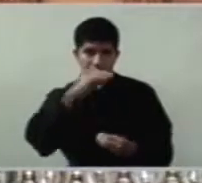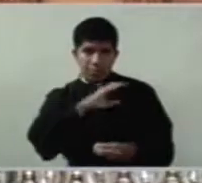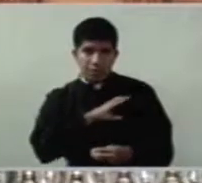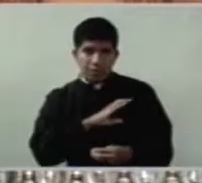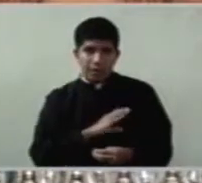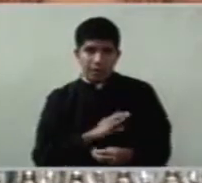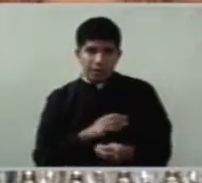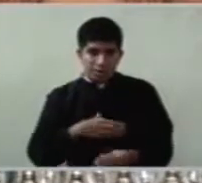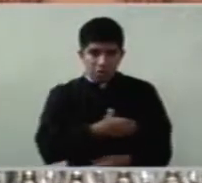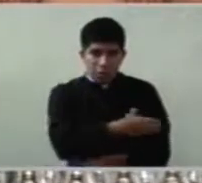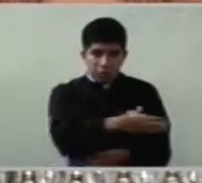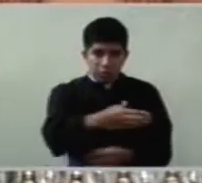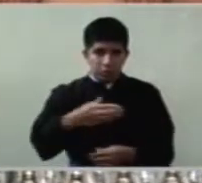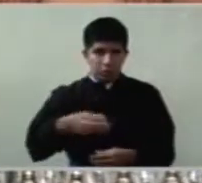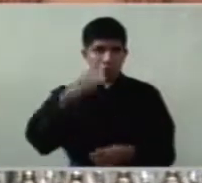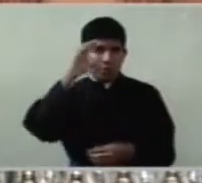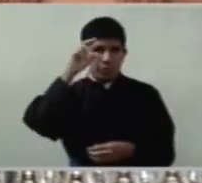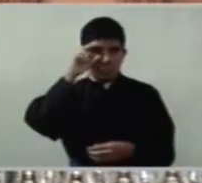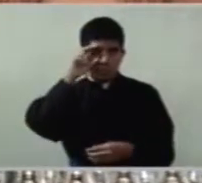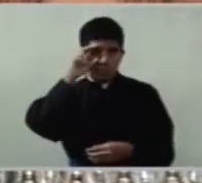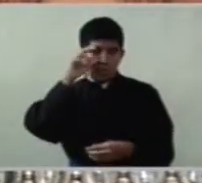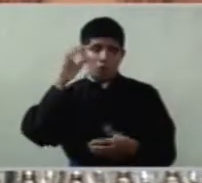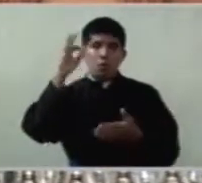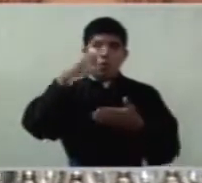Planta la mejor cepa,